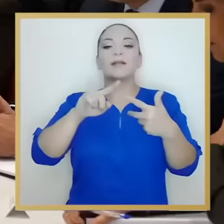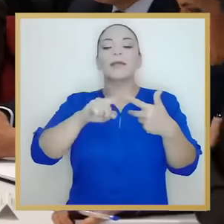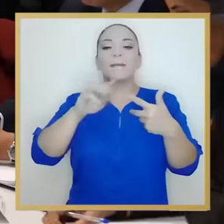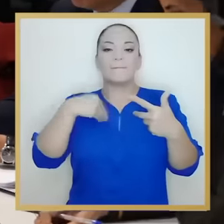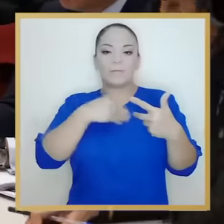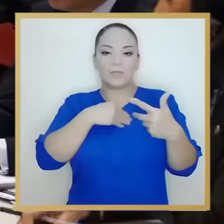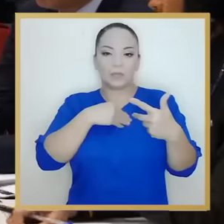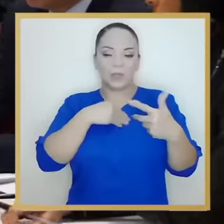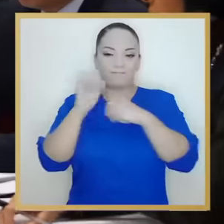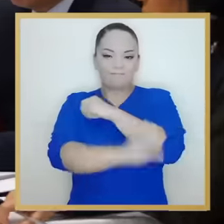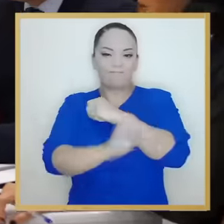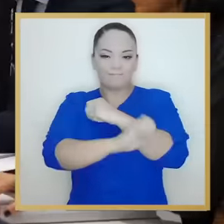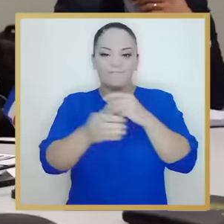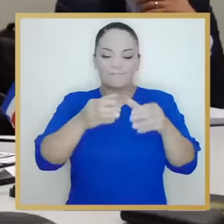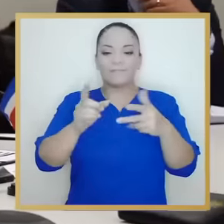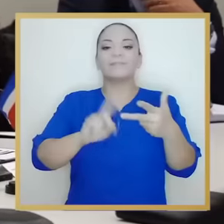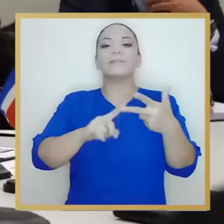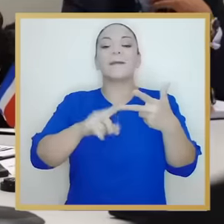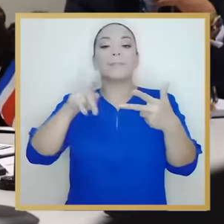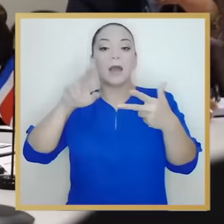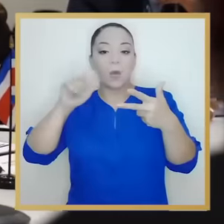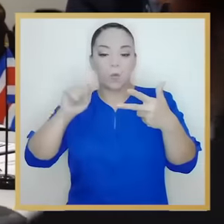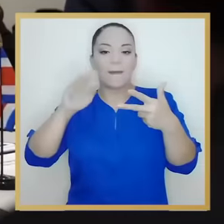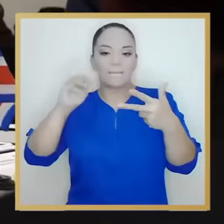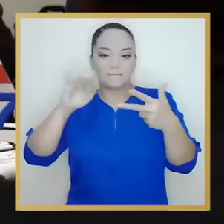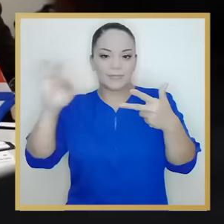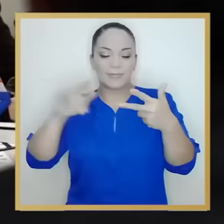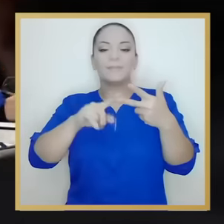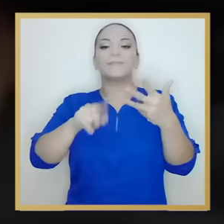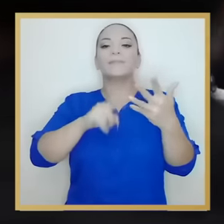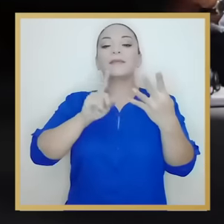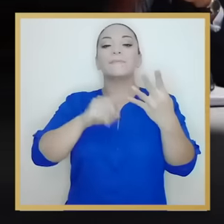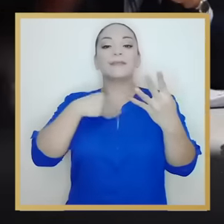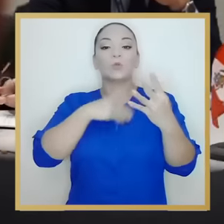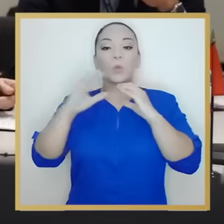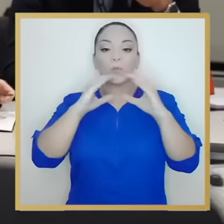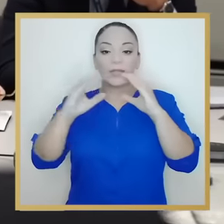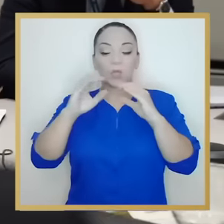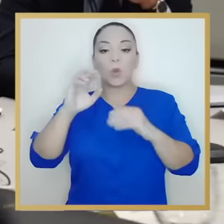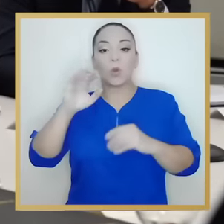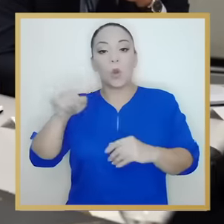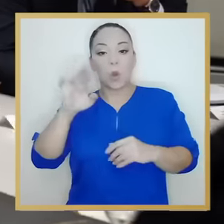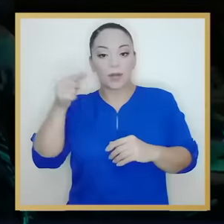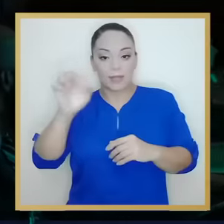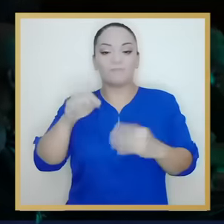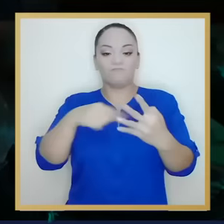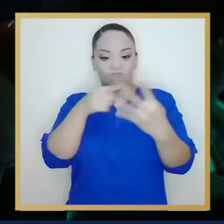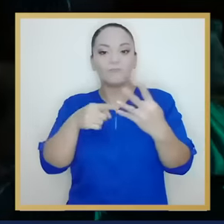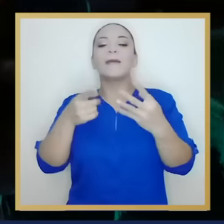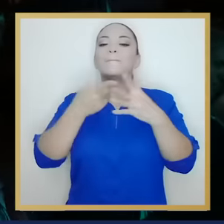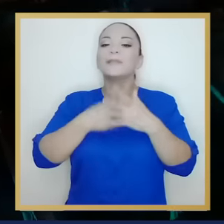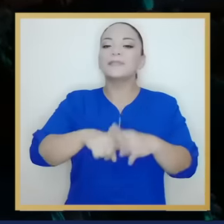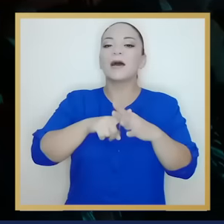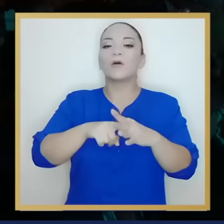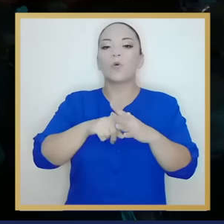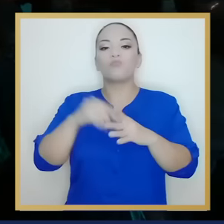ministra de Ciencia, Innovación, Tecnología y Telecomunicaciones Paula Bugantes y el ministro de Comunicación y Enlace Jorge Rodríguez Vives, iniciaron su gira